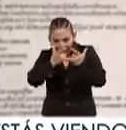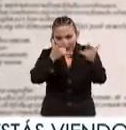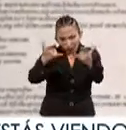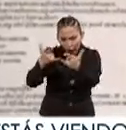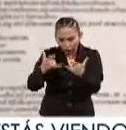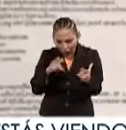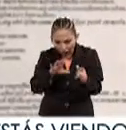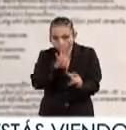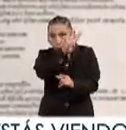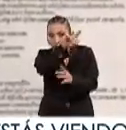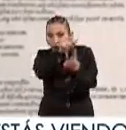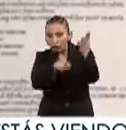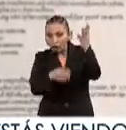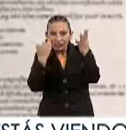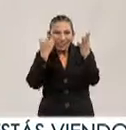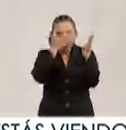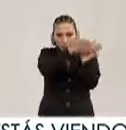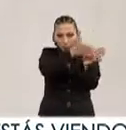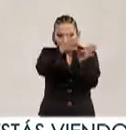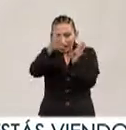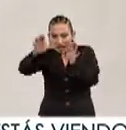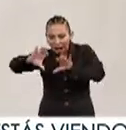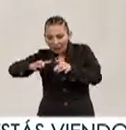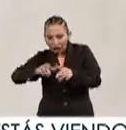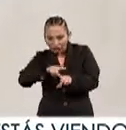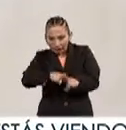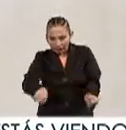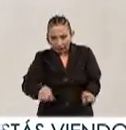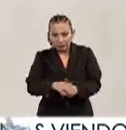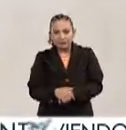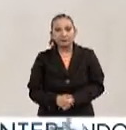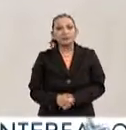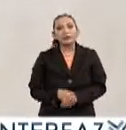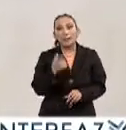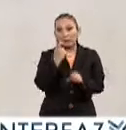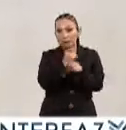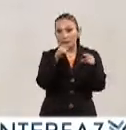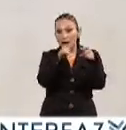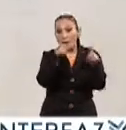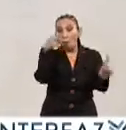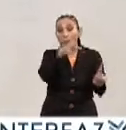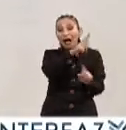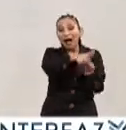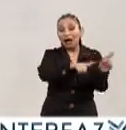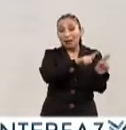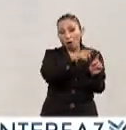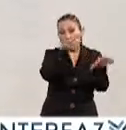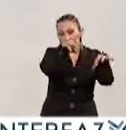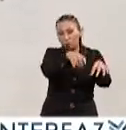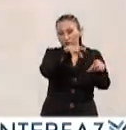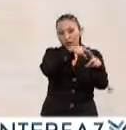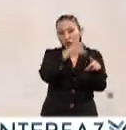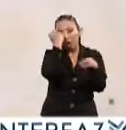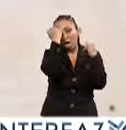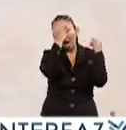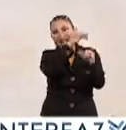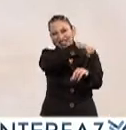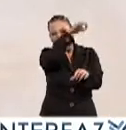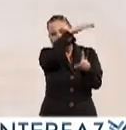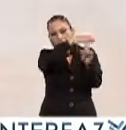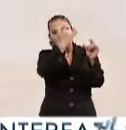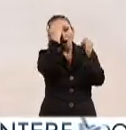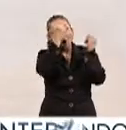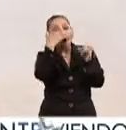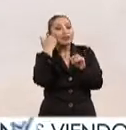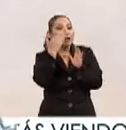los monstruos en cuatro épocas y categorías distintas. Primero aquellos que en base a nociones medievales